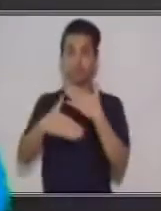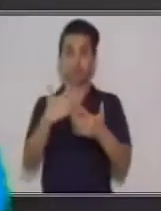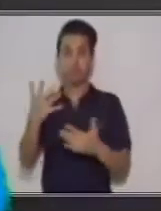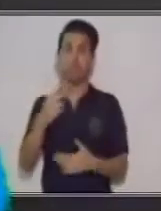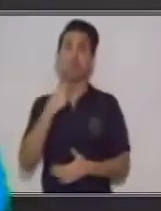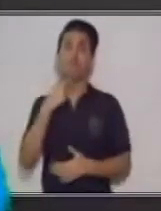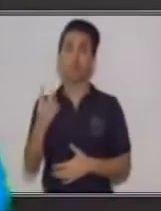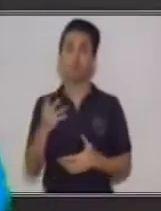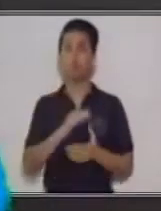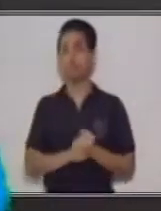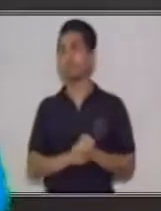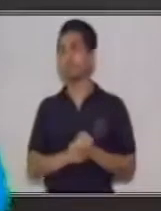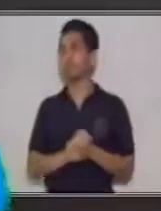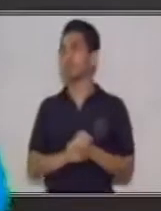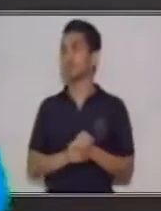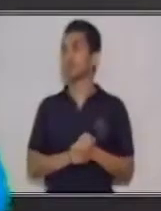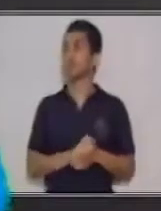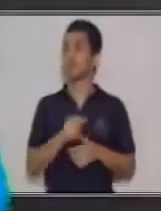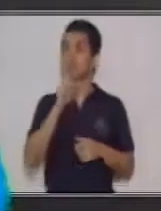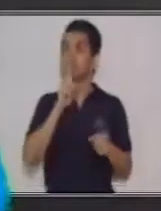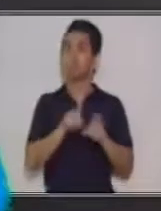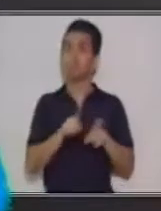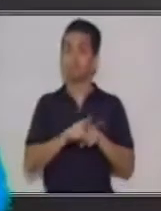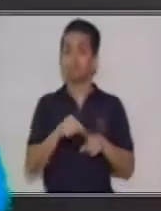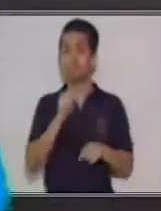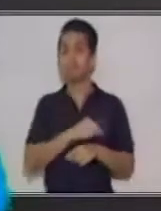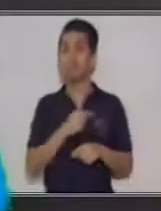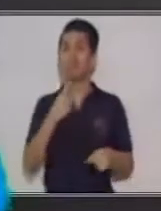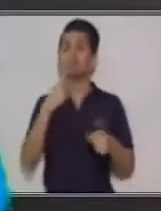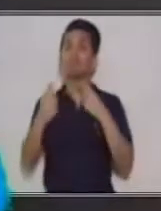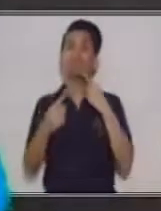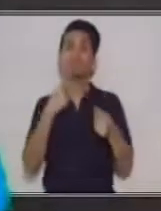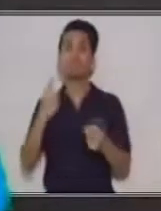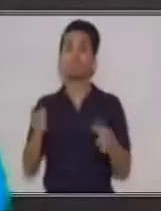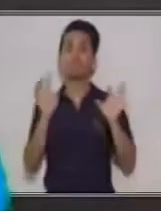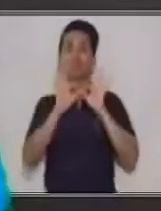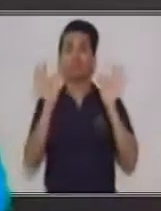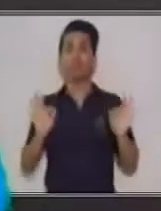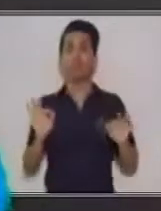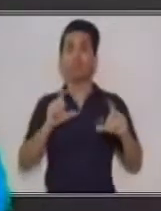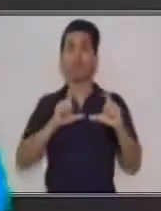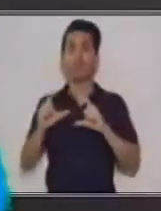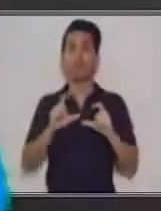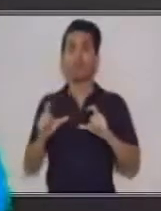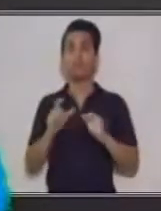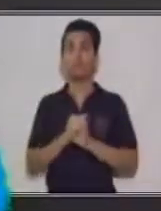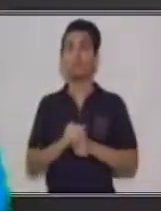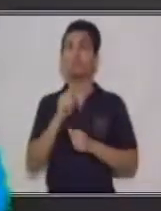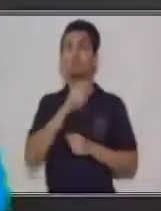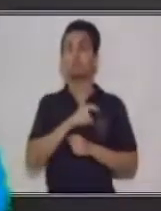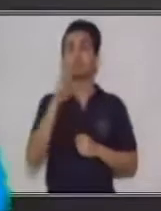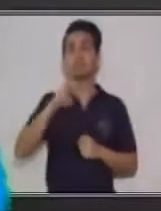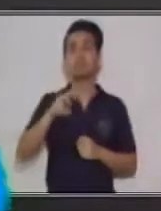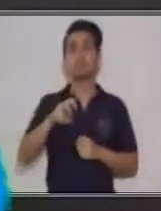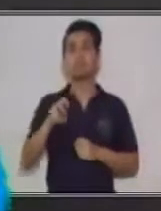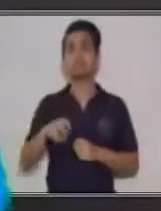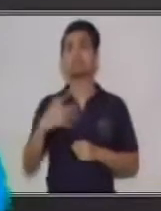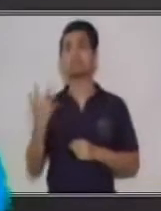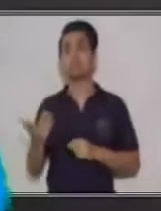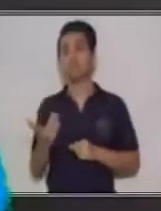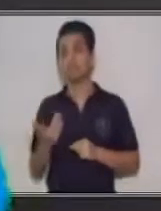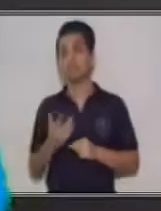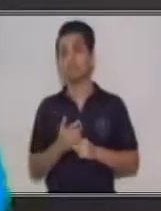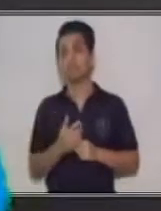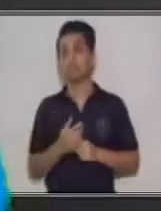Asimismo, el discurso es un elemento de la situación comunicativa que requiere del emisor